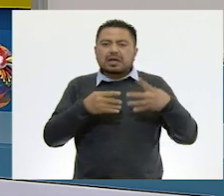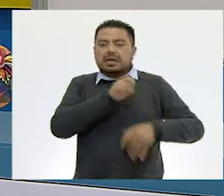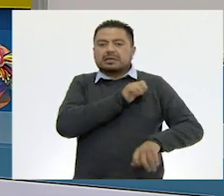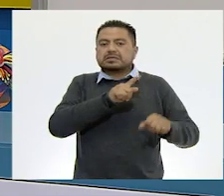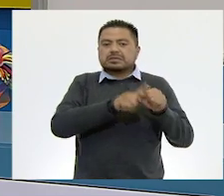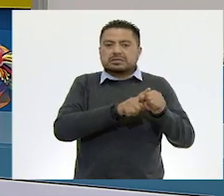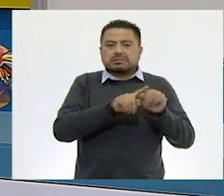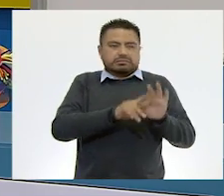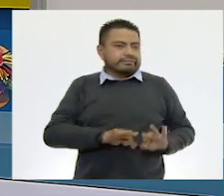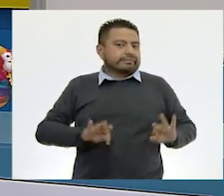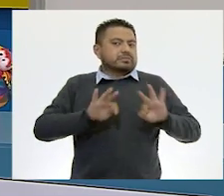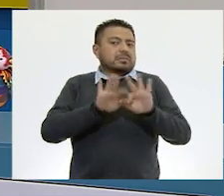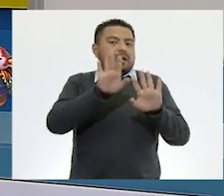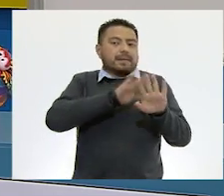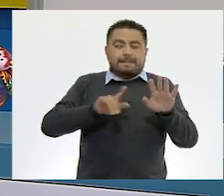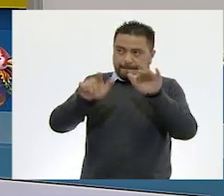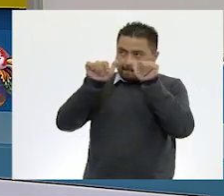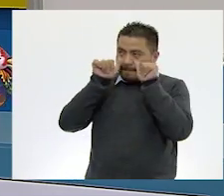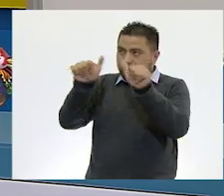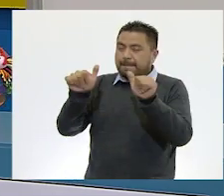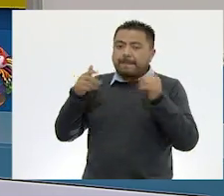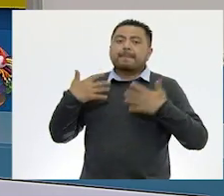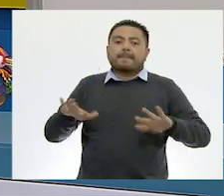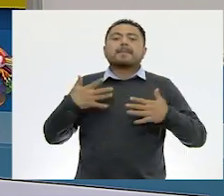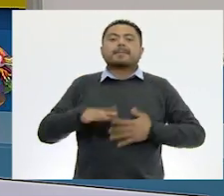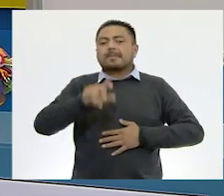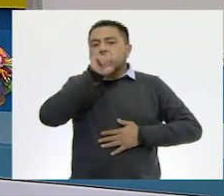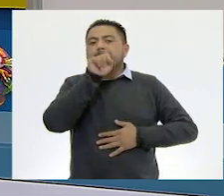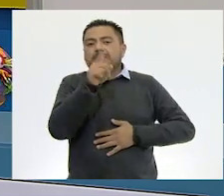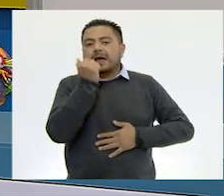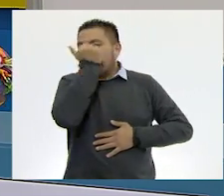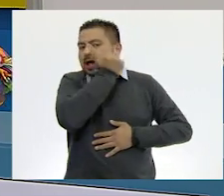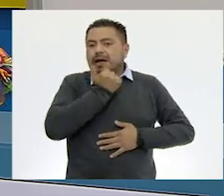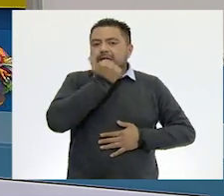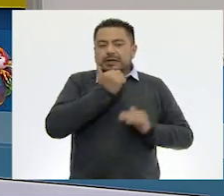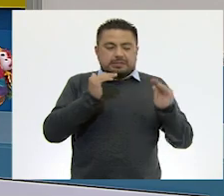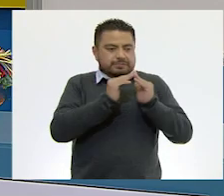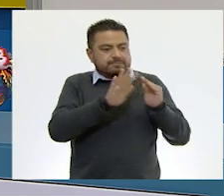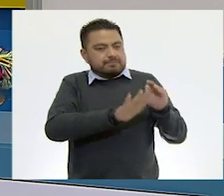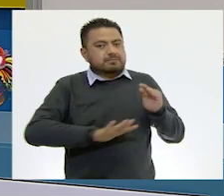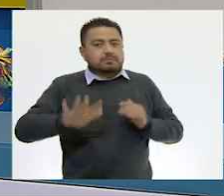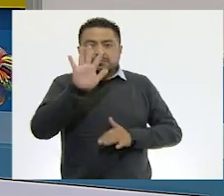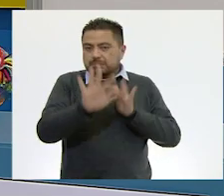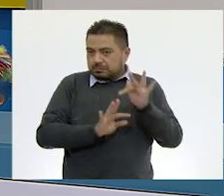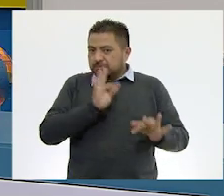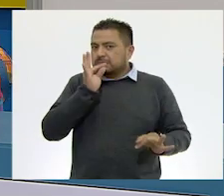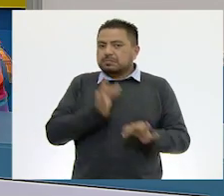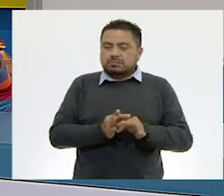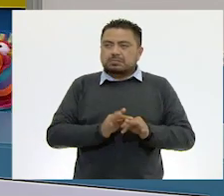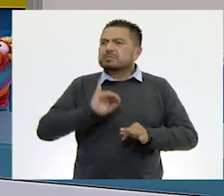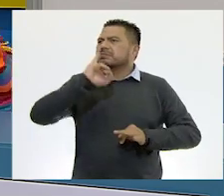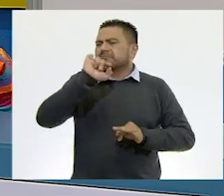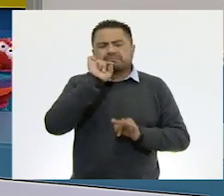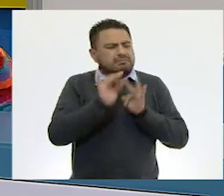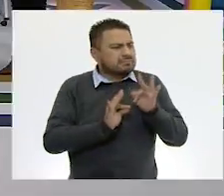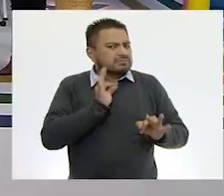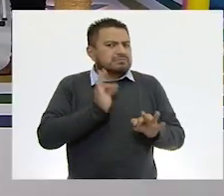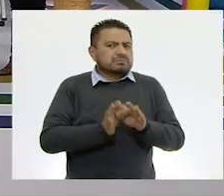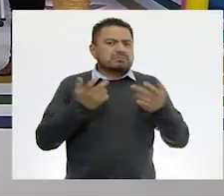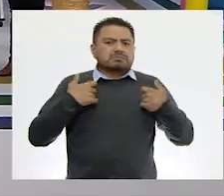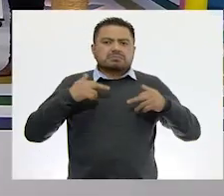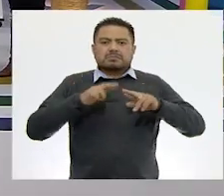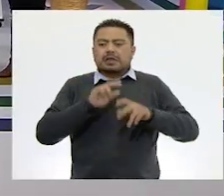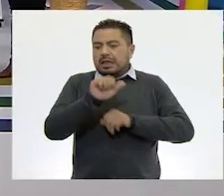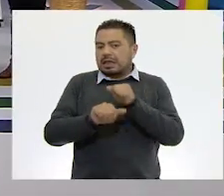especies endémicas. Pongan mucha atención y también los estudiantes allá en casa. ¿Listos? ¡Listísimos, maestra! Las